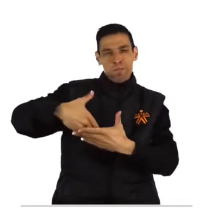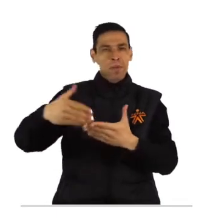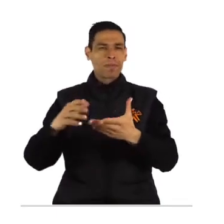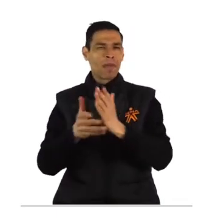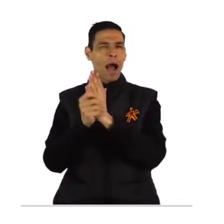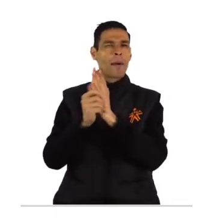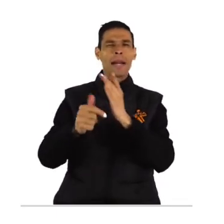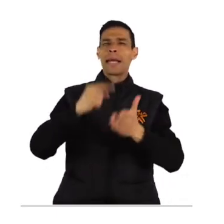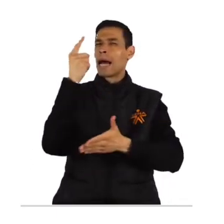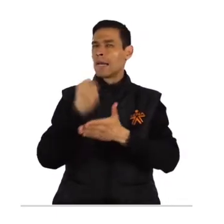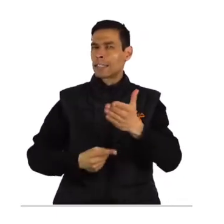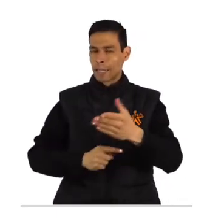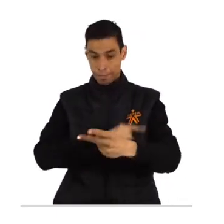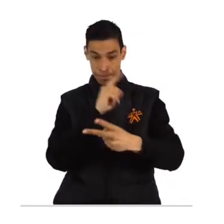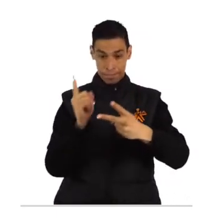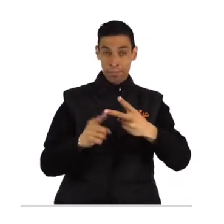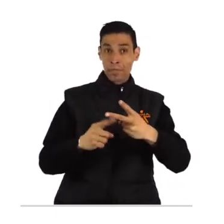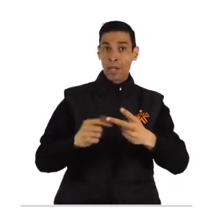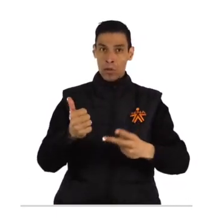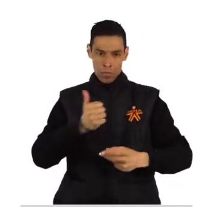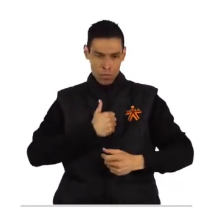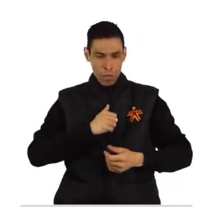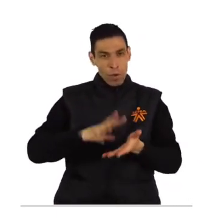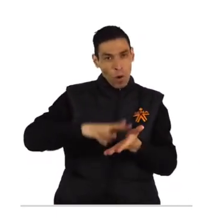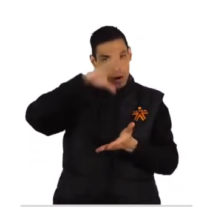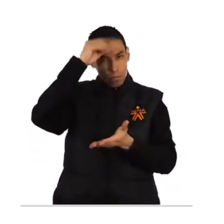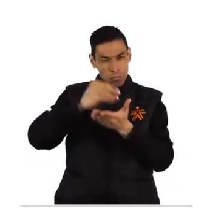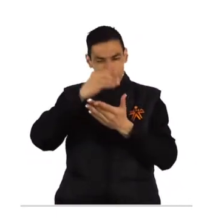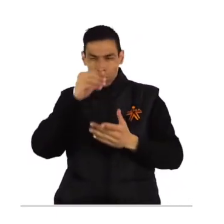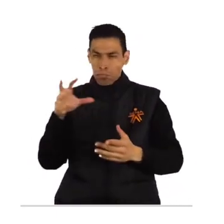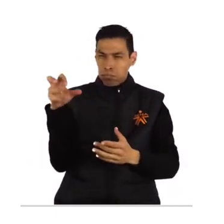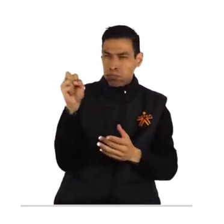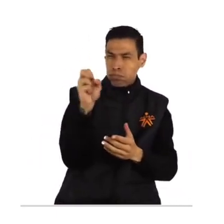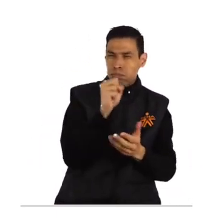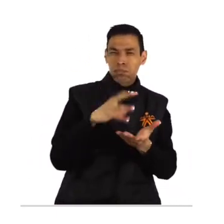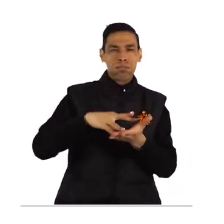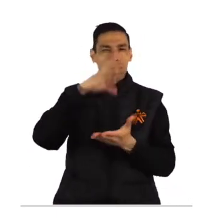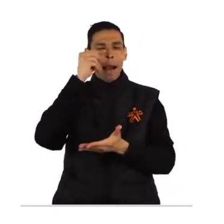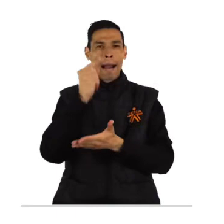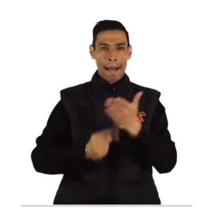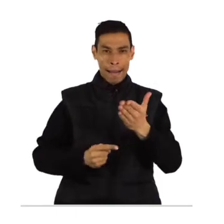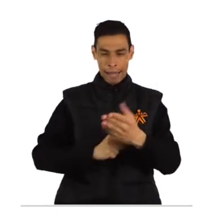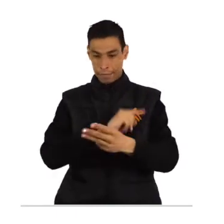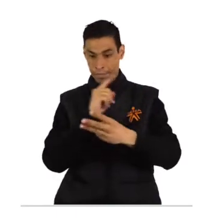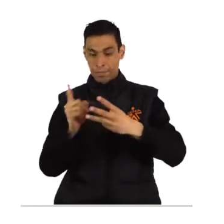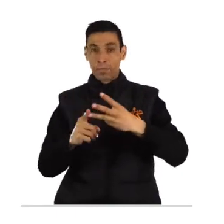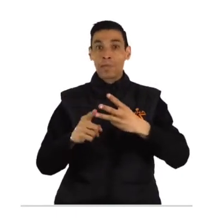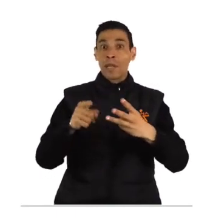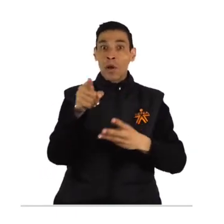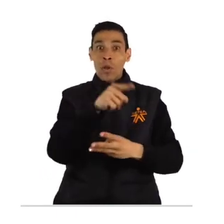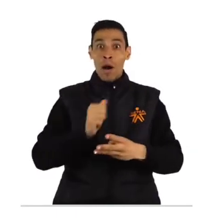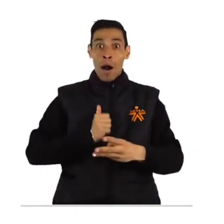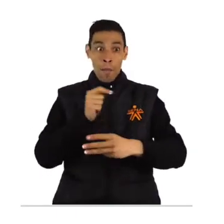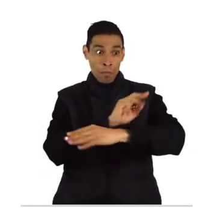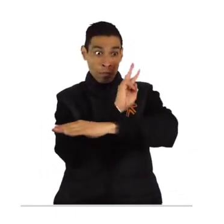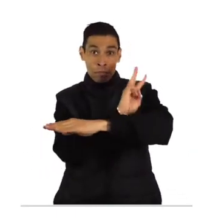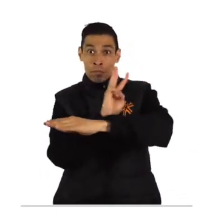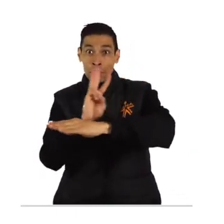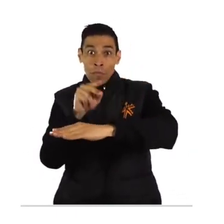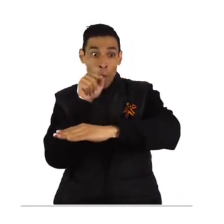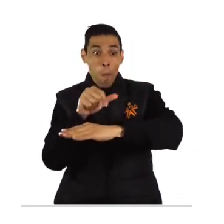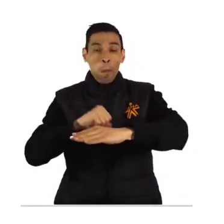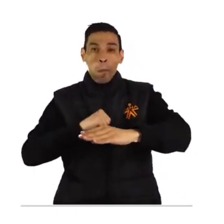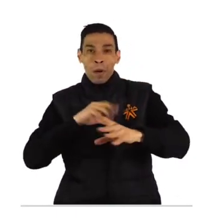impulsa tu propia ruta de autoaprendizaje para conocer las tendencias actuales aprovechan los recursos del aprendizaje multimedia